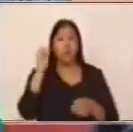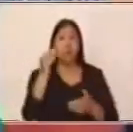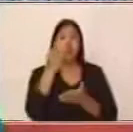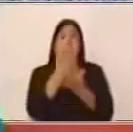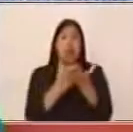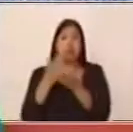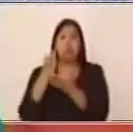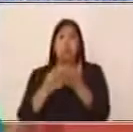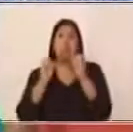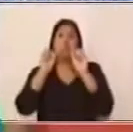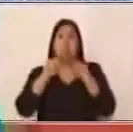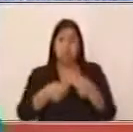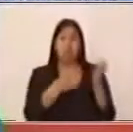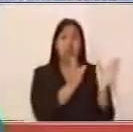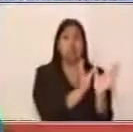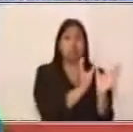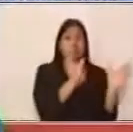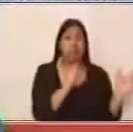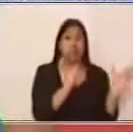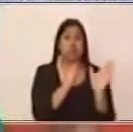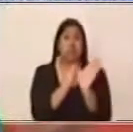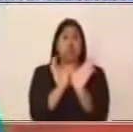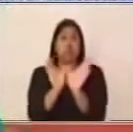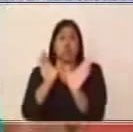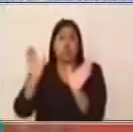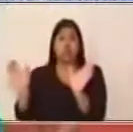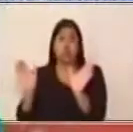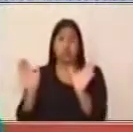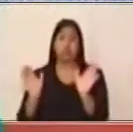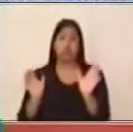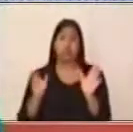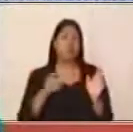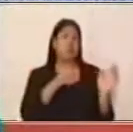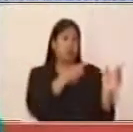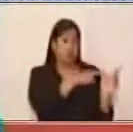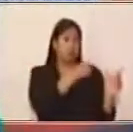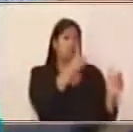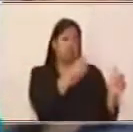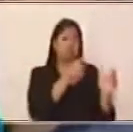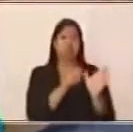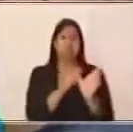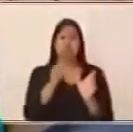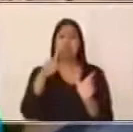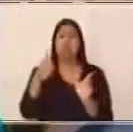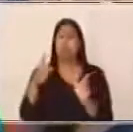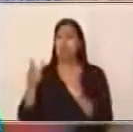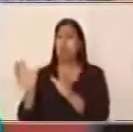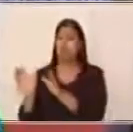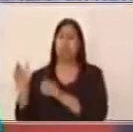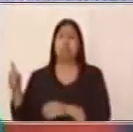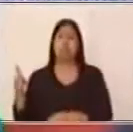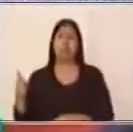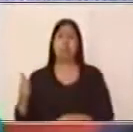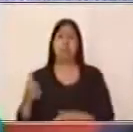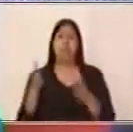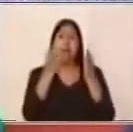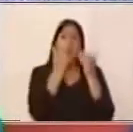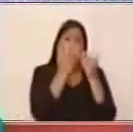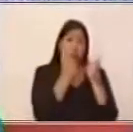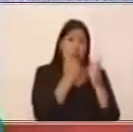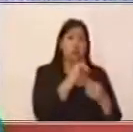cada una de las proposiciones, ninguna va a perder sentido. José come, ¿sí? Es una